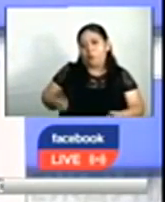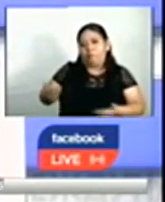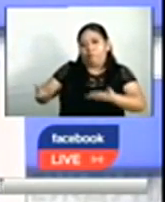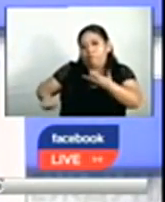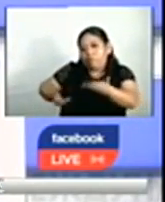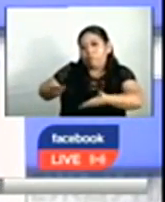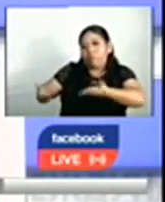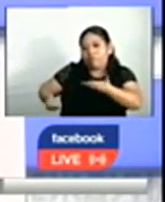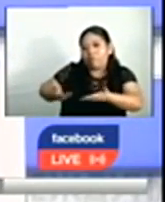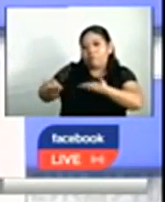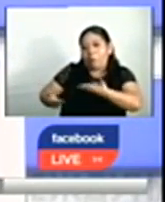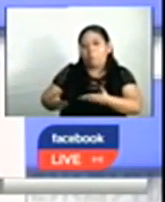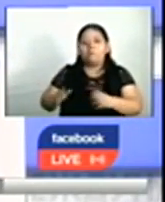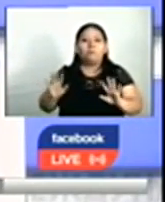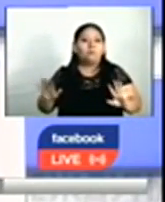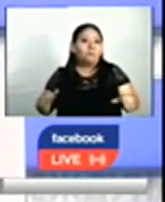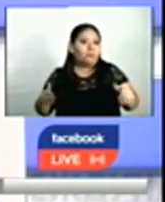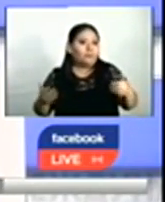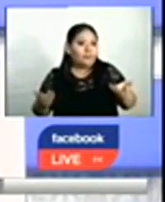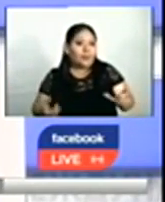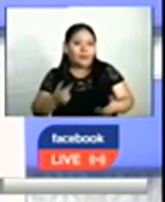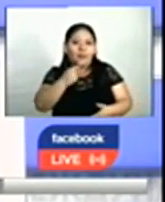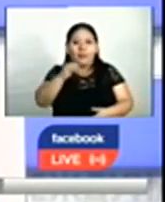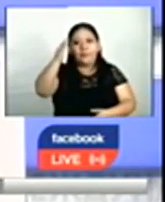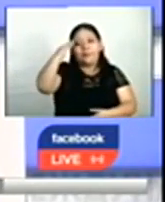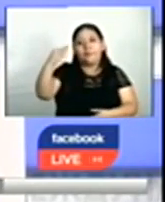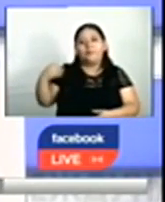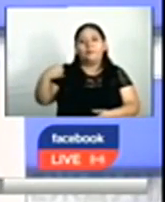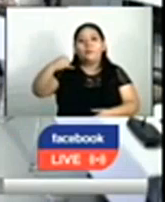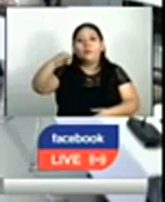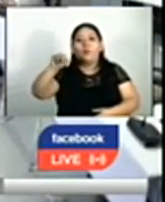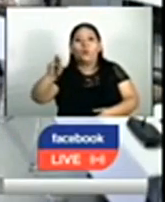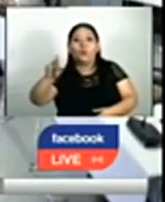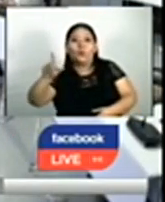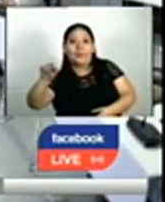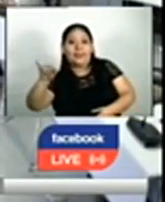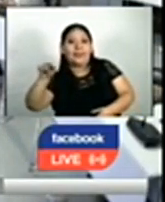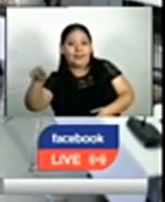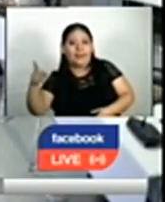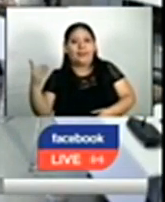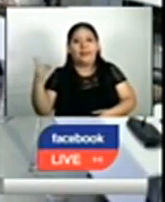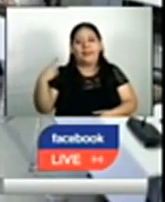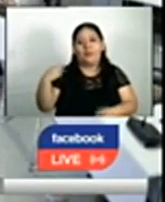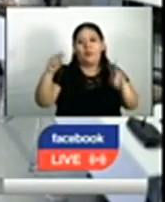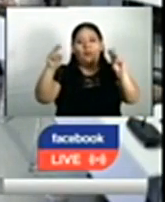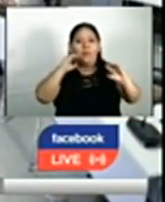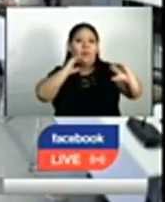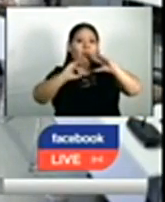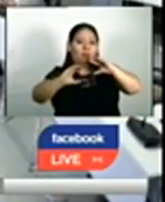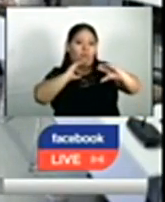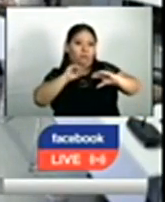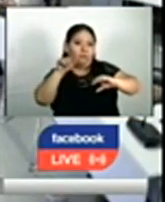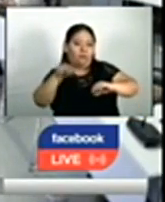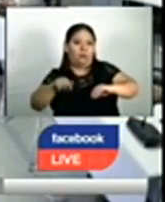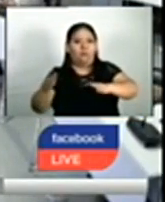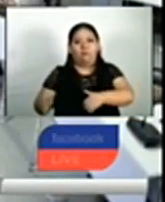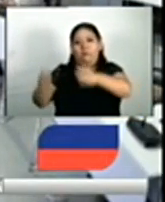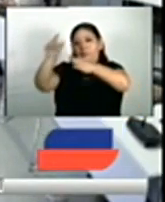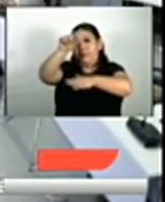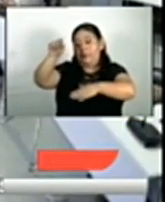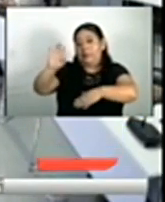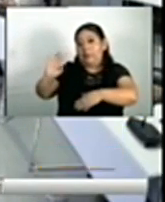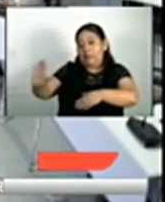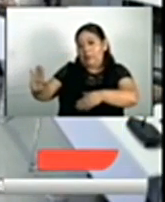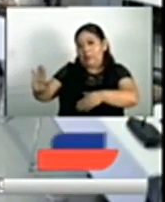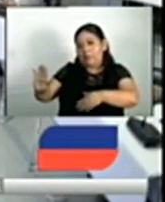diálogo abierto. Según Julie Cossack, directora de comunicaciones de este organismo internacional, se trata